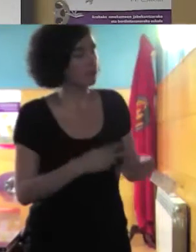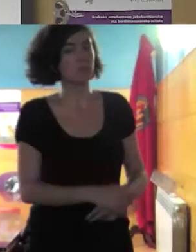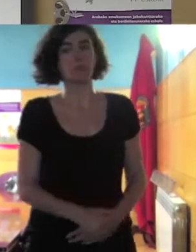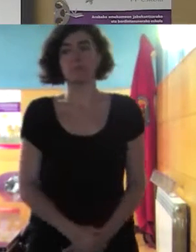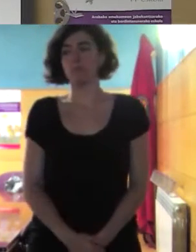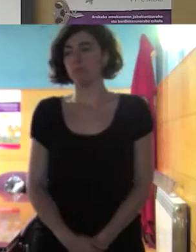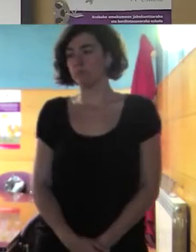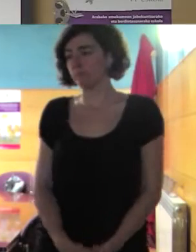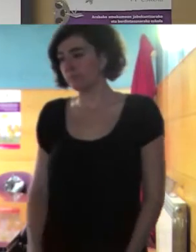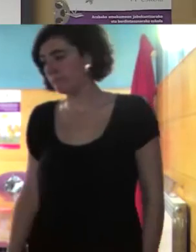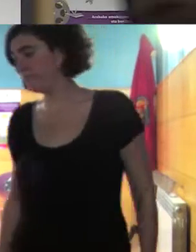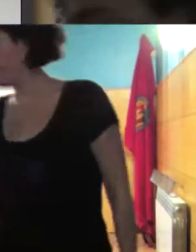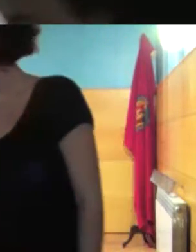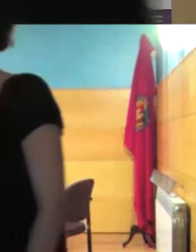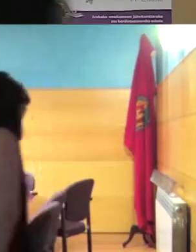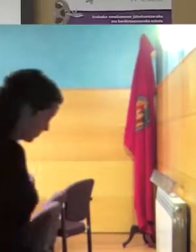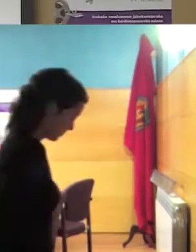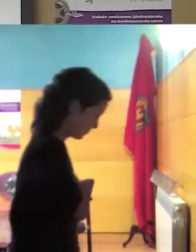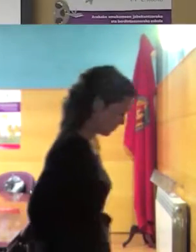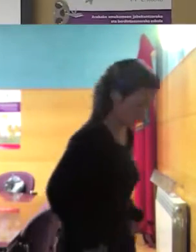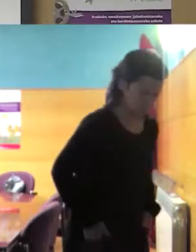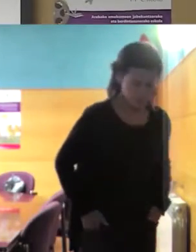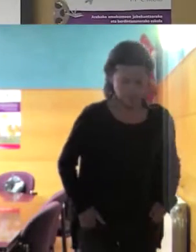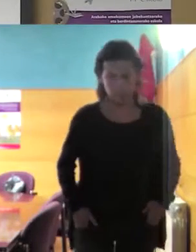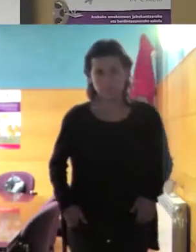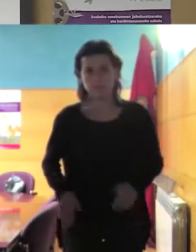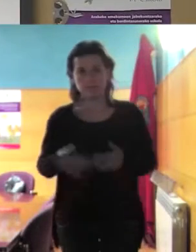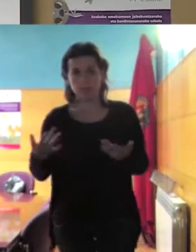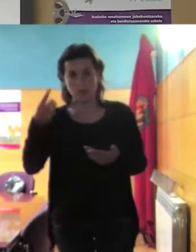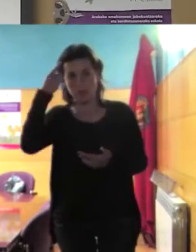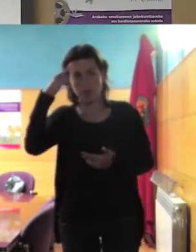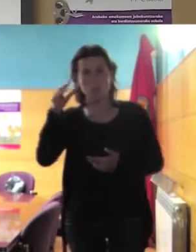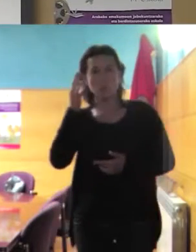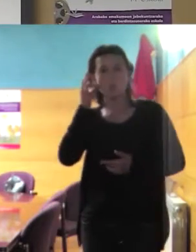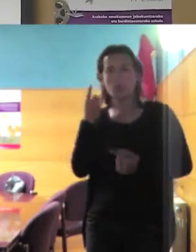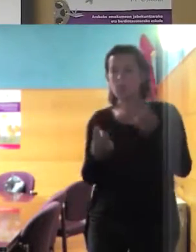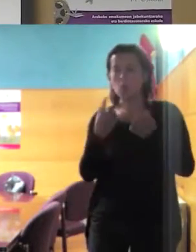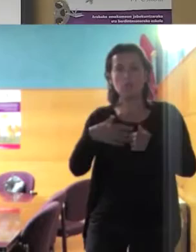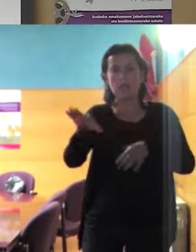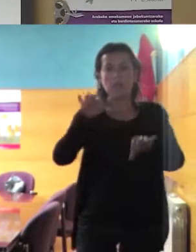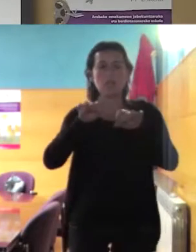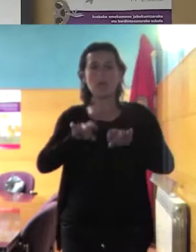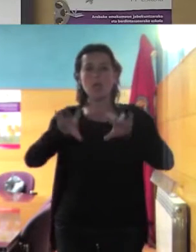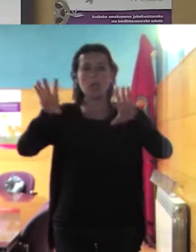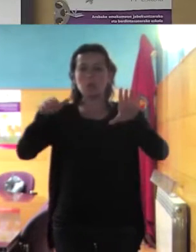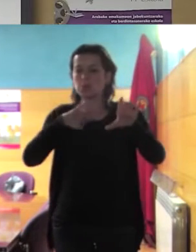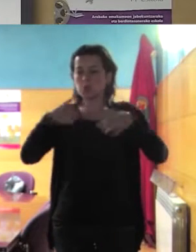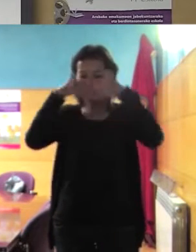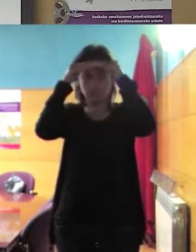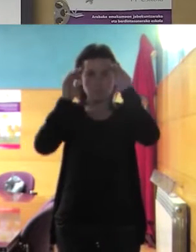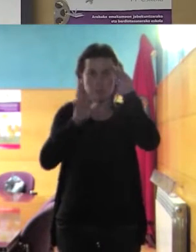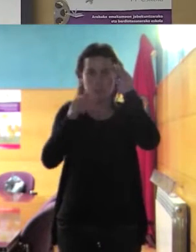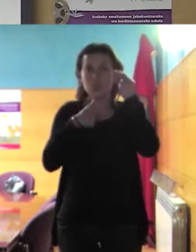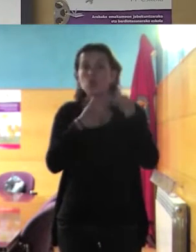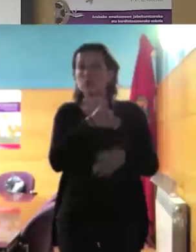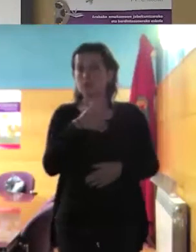y entonces sabemos que hay mujeres que lo llevan libremente porque lo desean ellas dicen que lo llevan libremente y